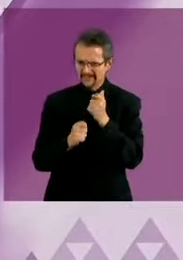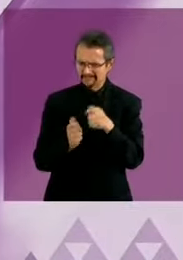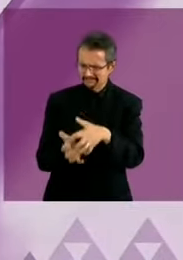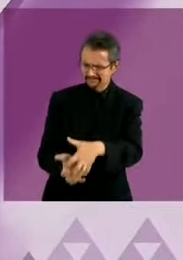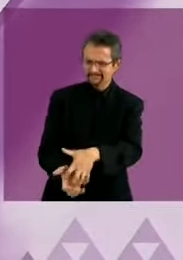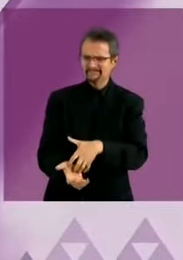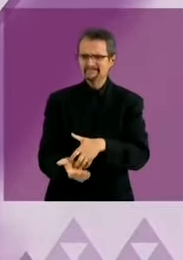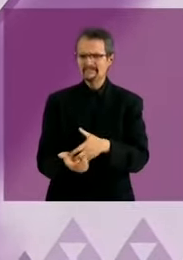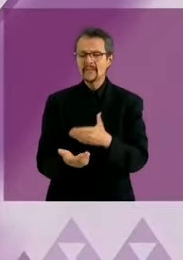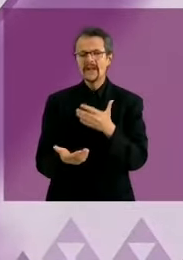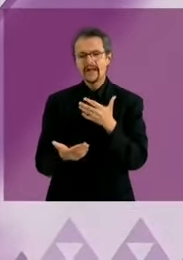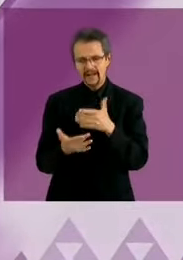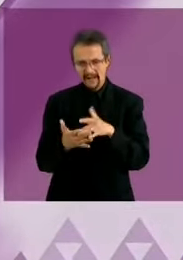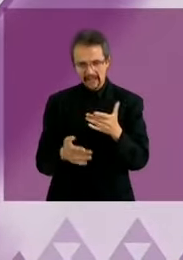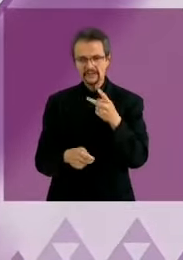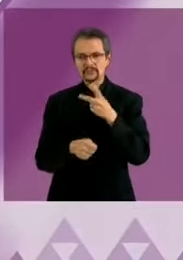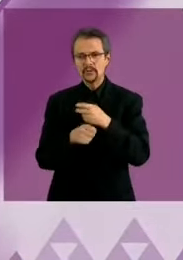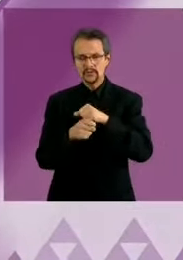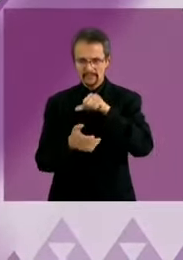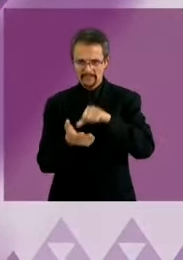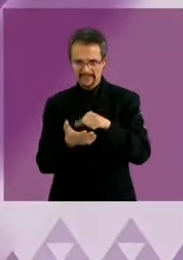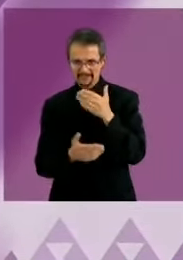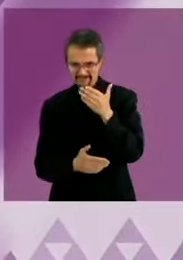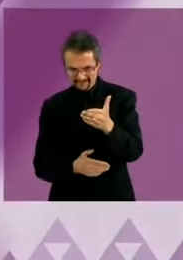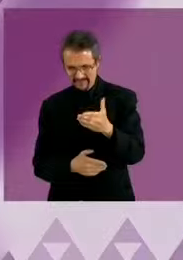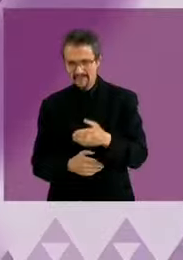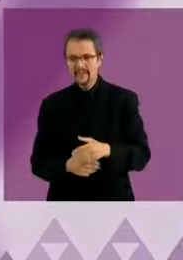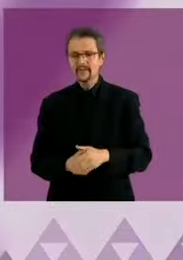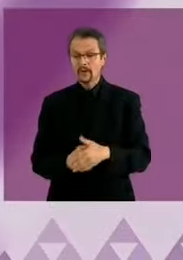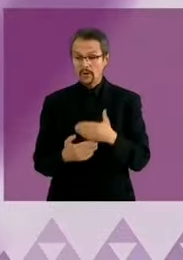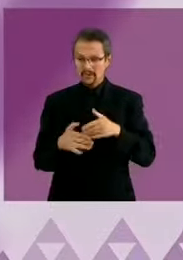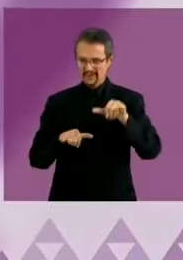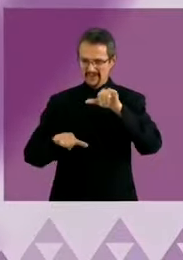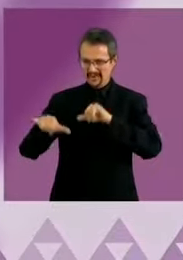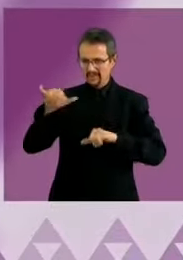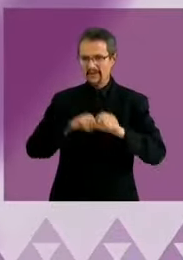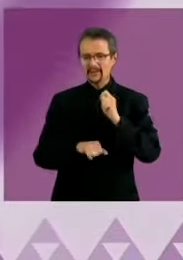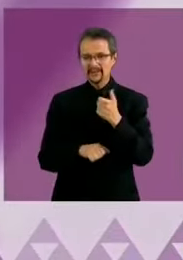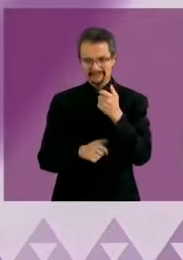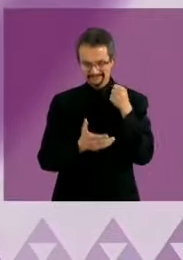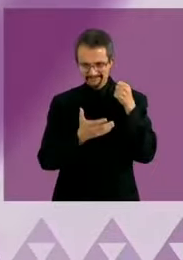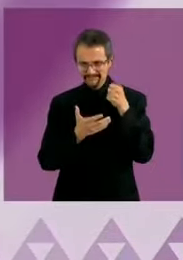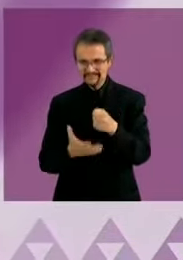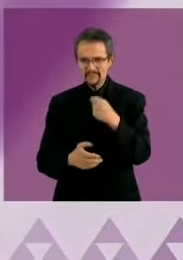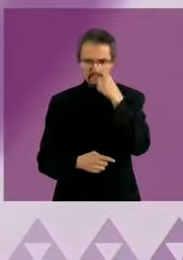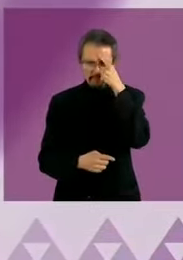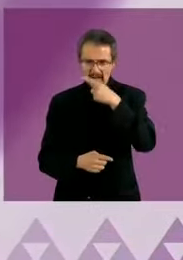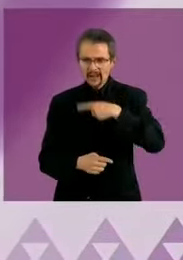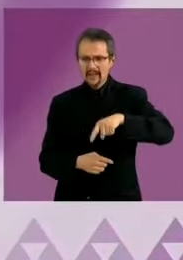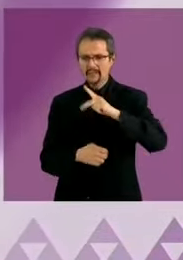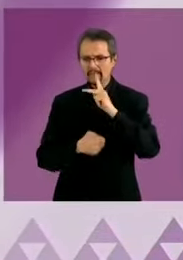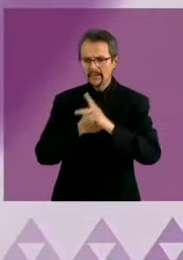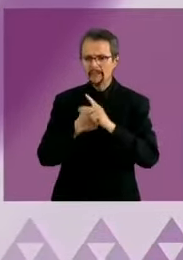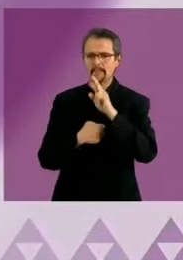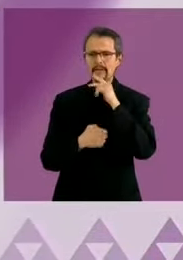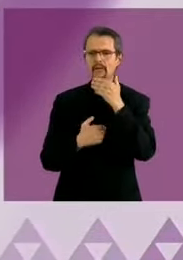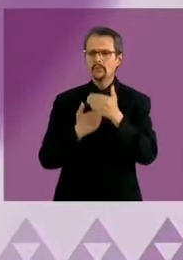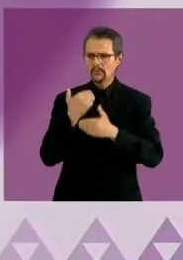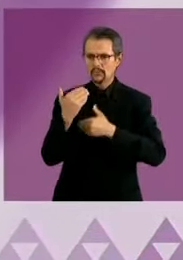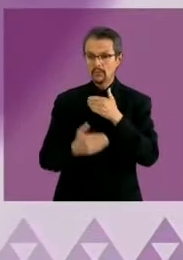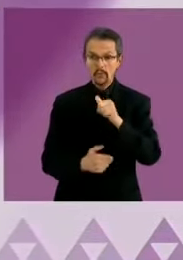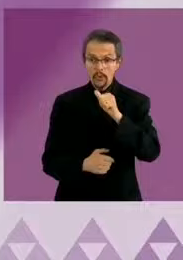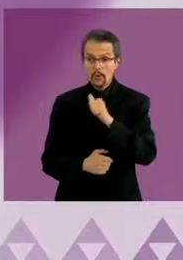está del centro del país. La inversión en ciencia es fundamental para el desarrollo de los países. De acuerdo con algunas propuestas internacionales,